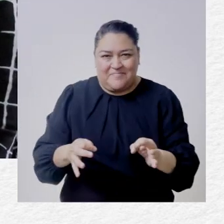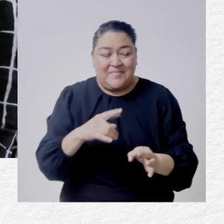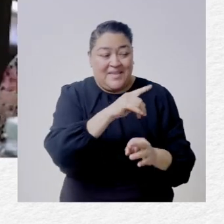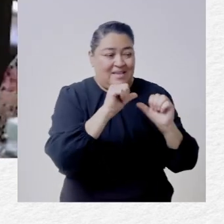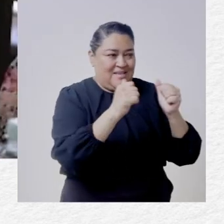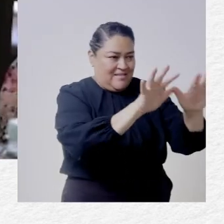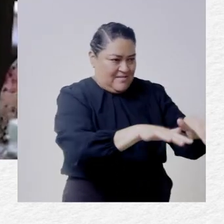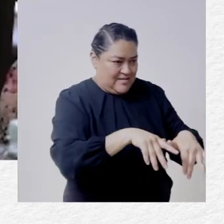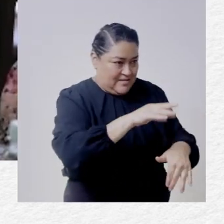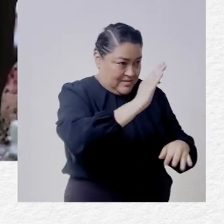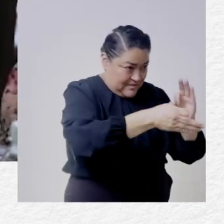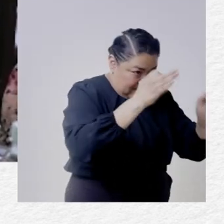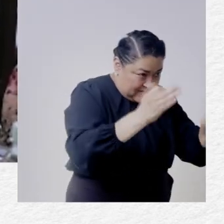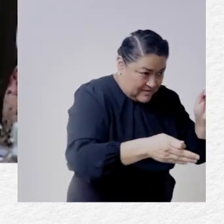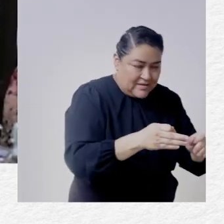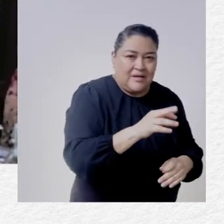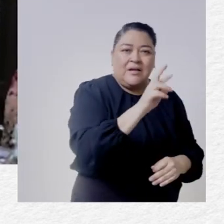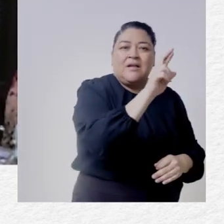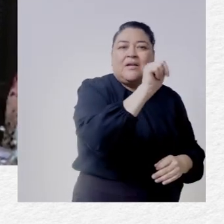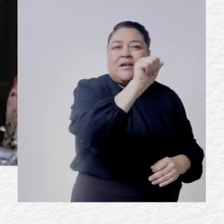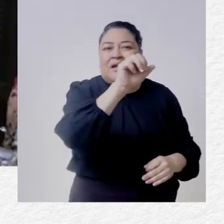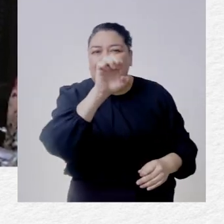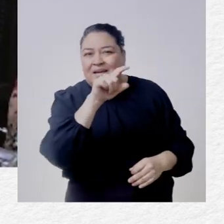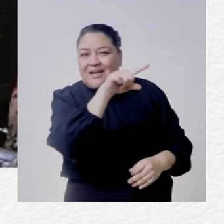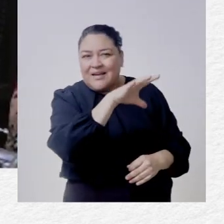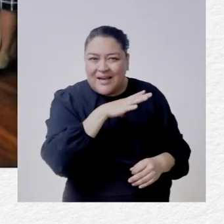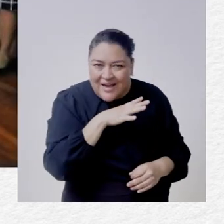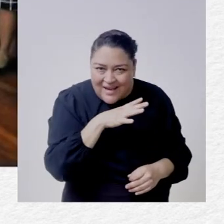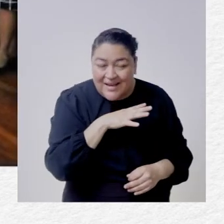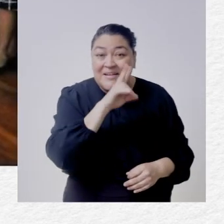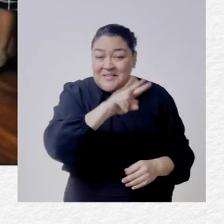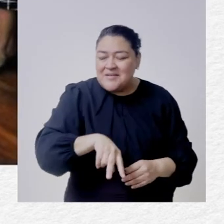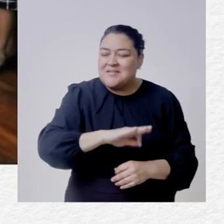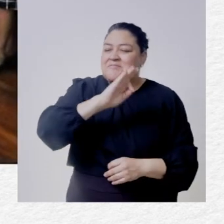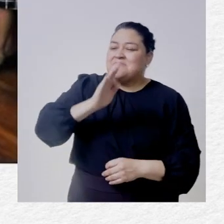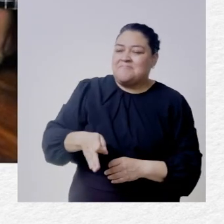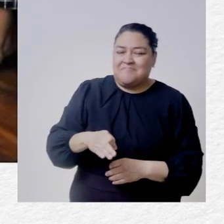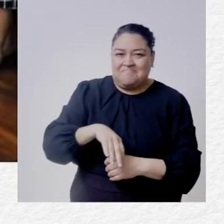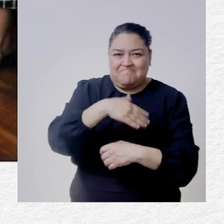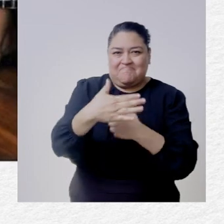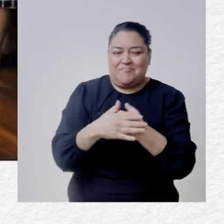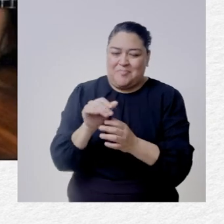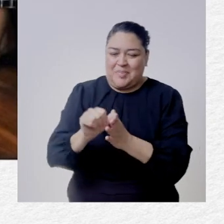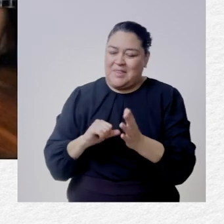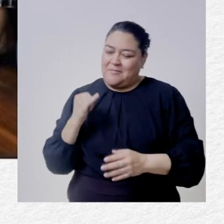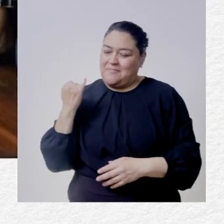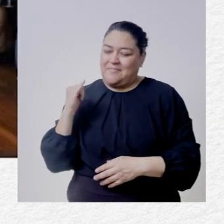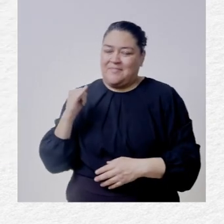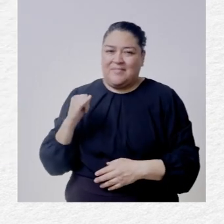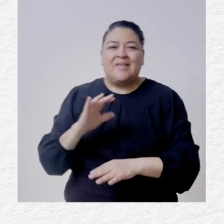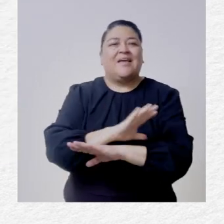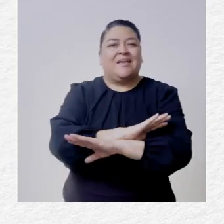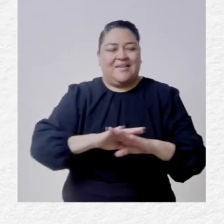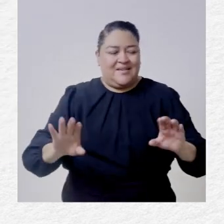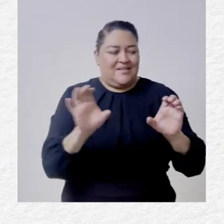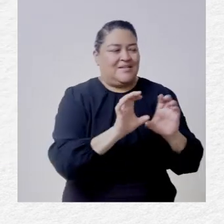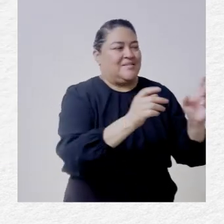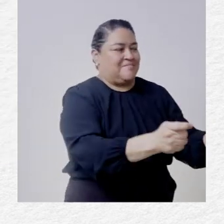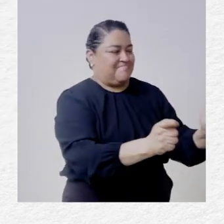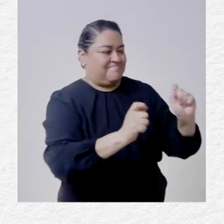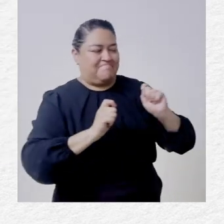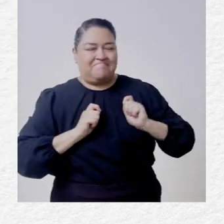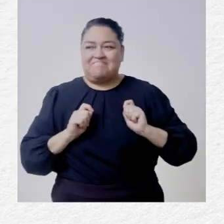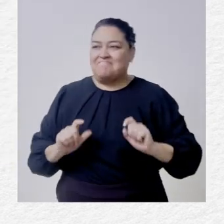asamblea general de la rea es la red iberoamericana de escuelas judiciales y el pasado mes de junio nos entregaron este